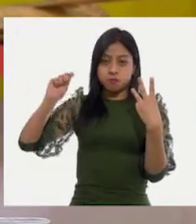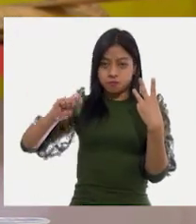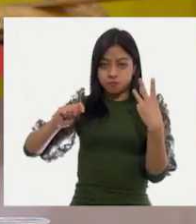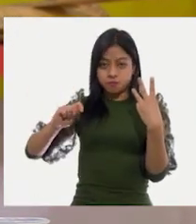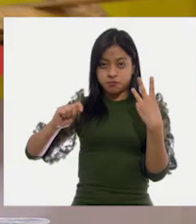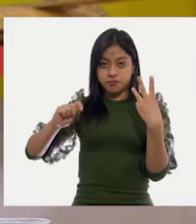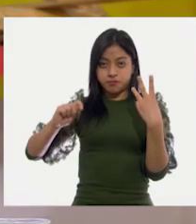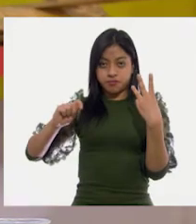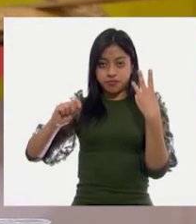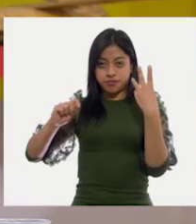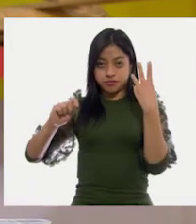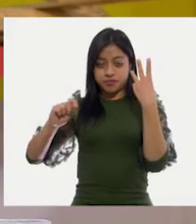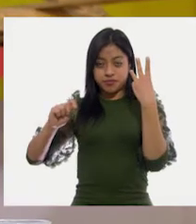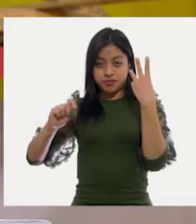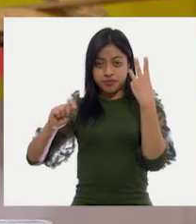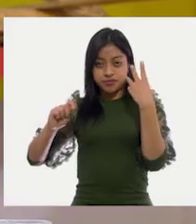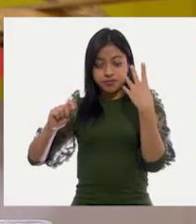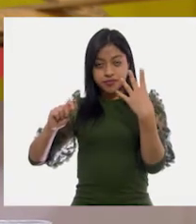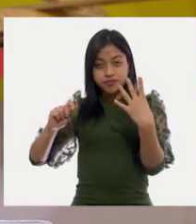Tres...